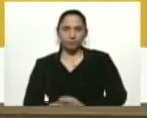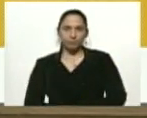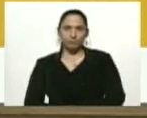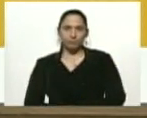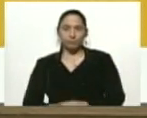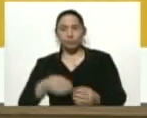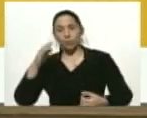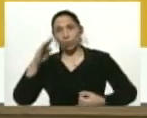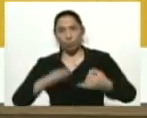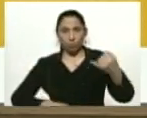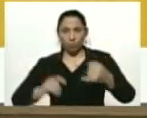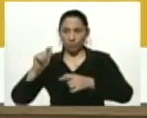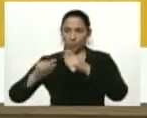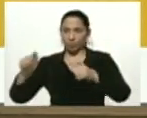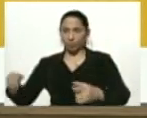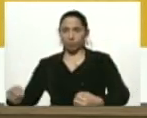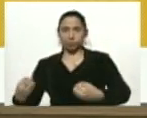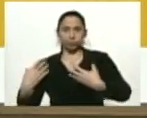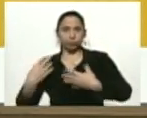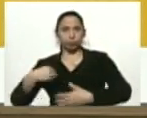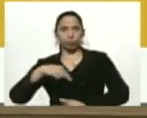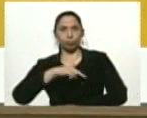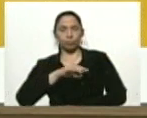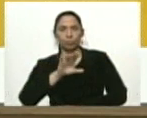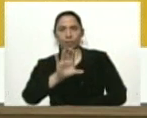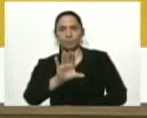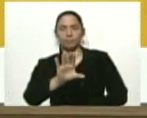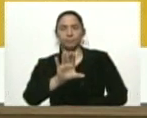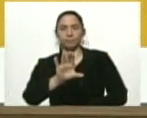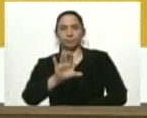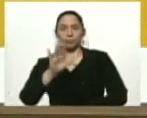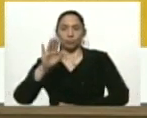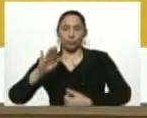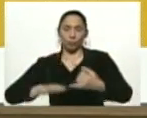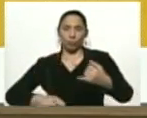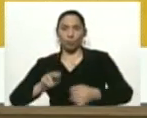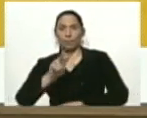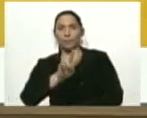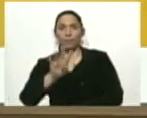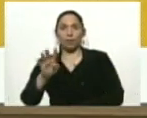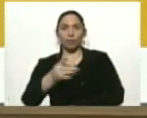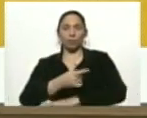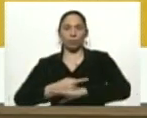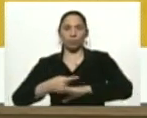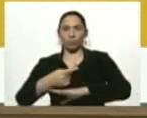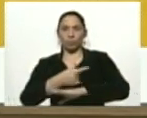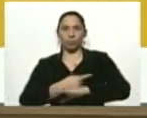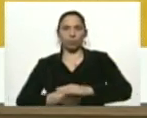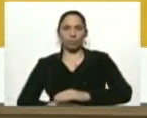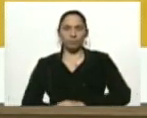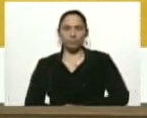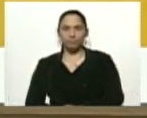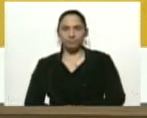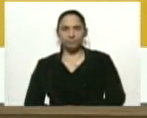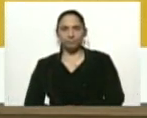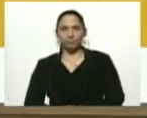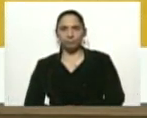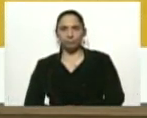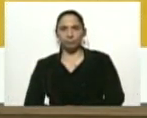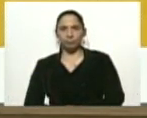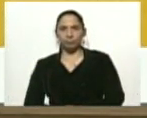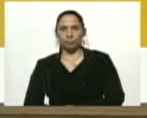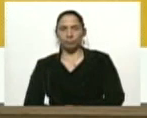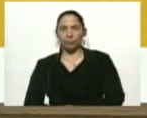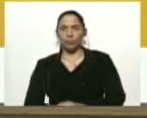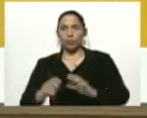últimos casos que se han registrado en nuestro país. En las últimas 24 horas se han registrado 21